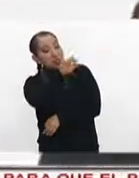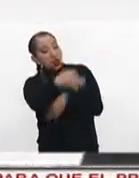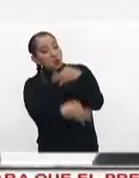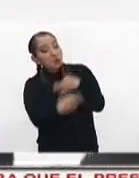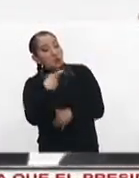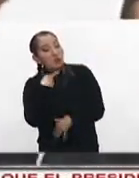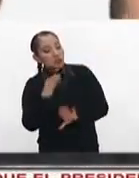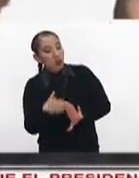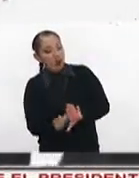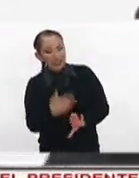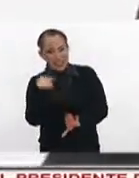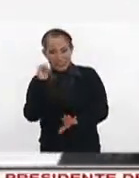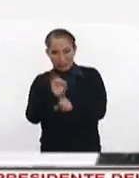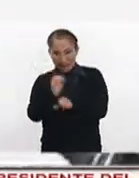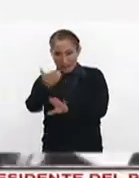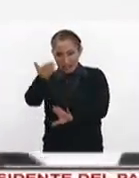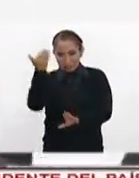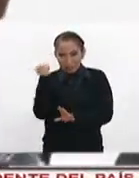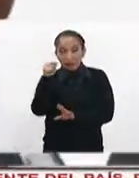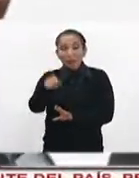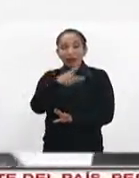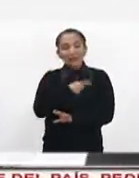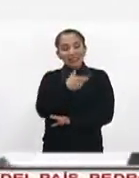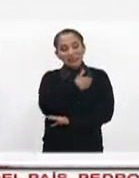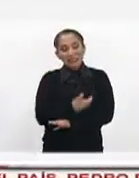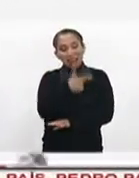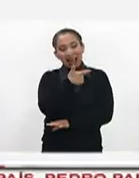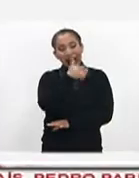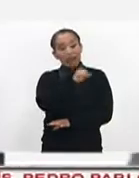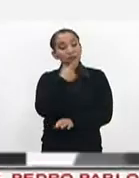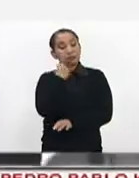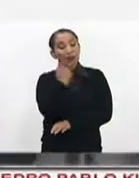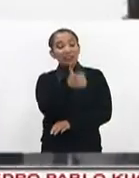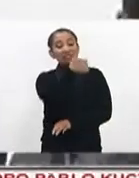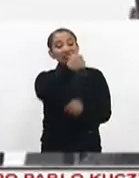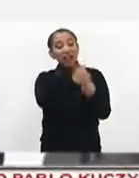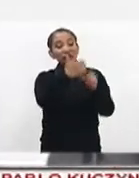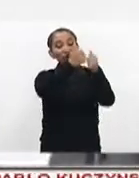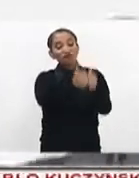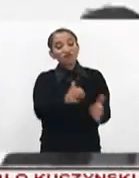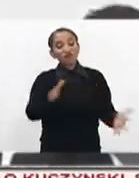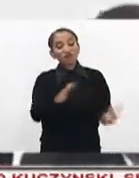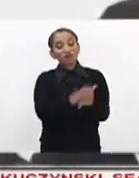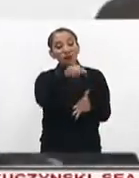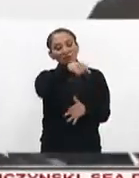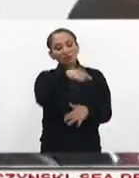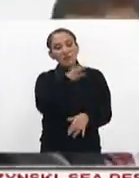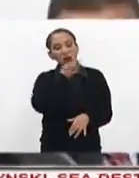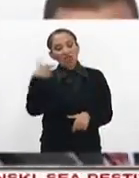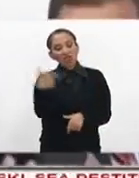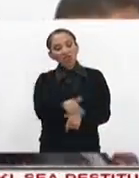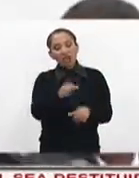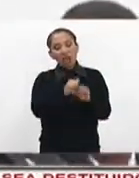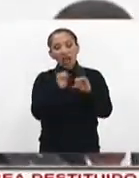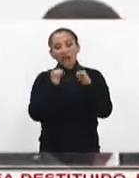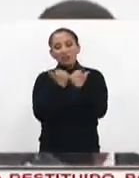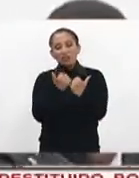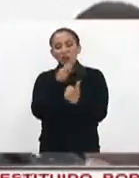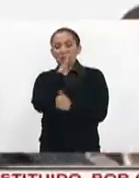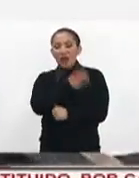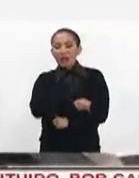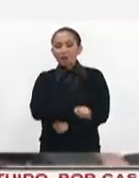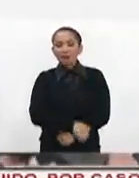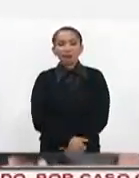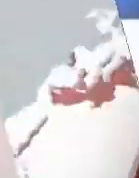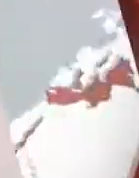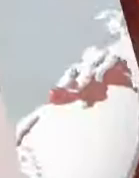juicio político. La semana pasada, el vicepresidente Glass fue condenado a seis años de cárcel por el delito de asociación ilícita.